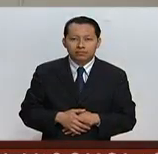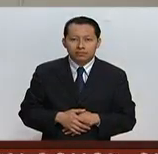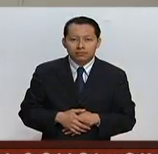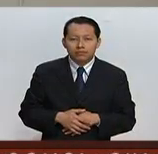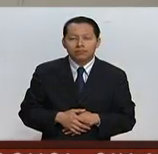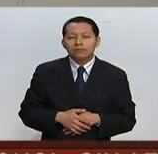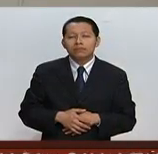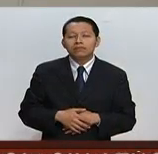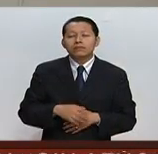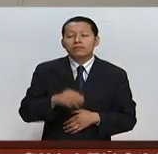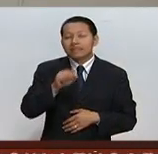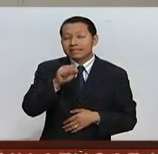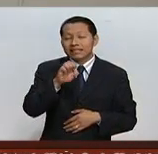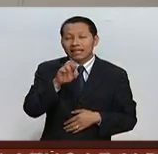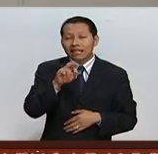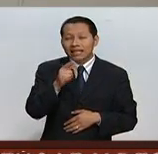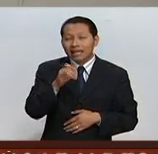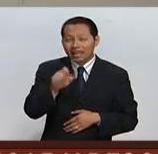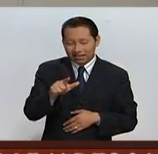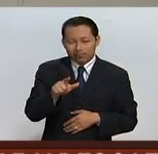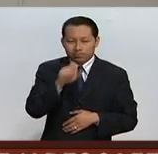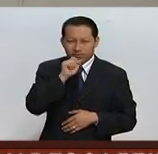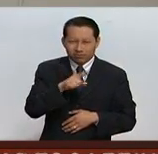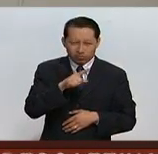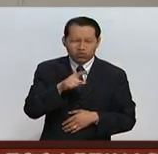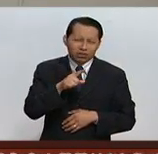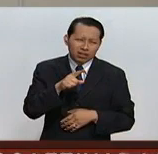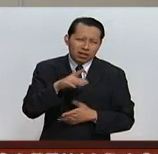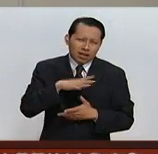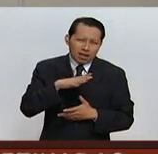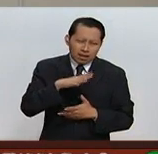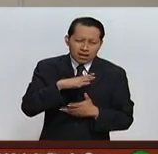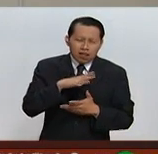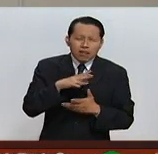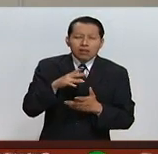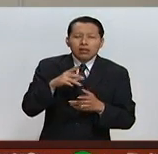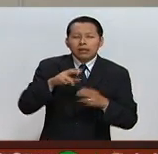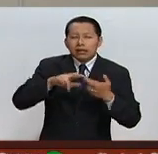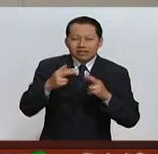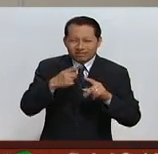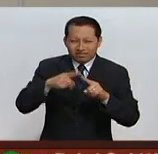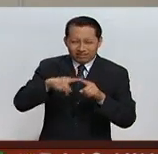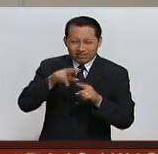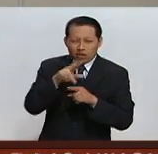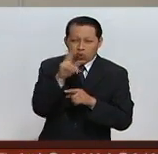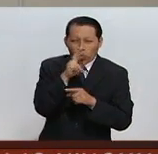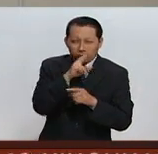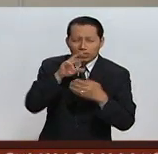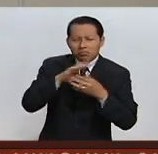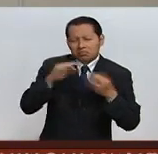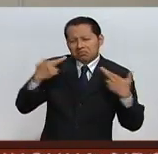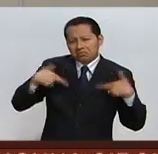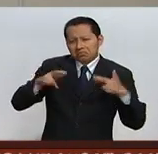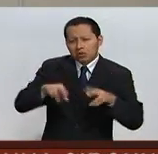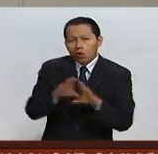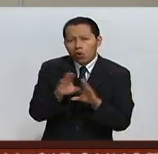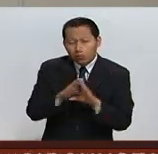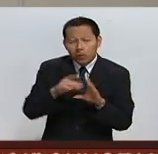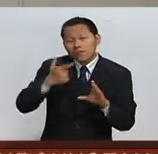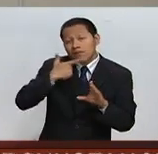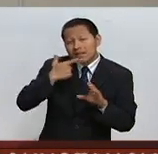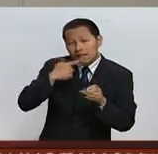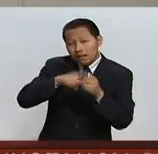Sergey Lavrov, ministro de Asuntos Exteriores de Rusia, dijo que la victoria de los partidarios del Brexit es una cuestión interna del pueblo